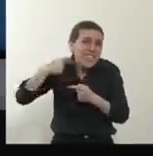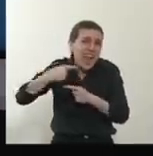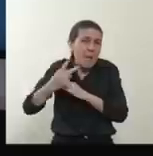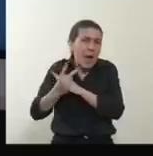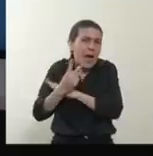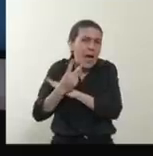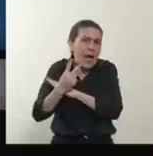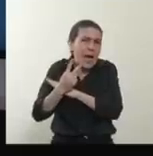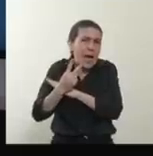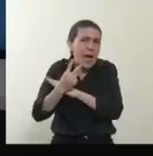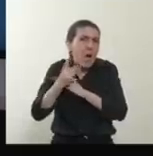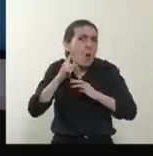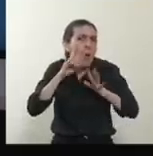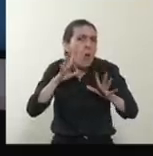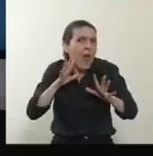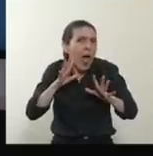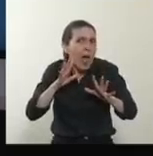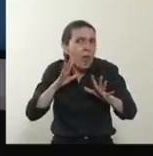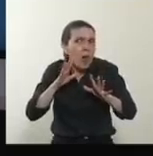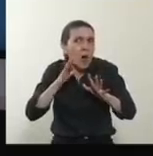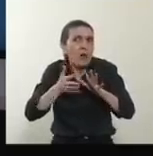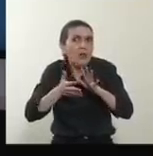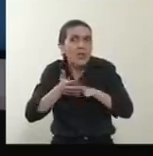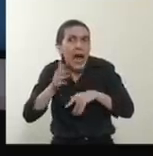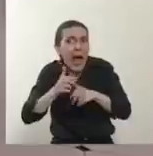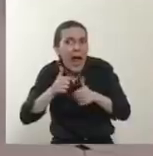del riesgo de poder contagiarnos.